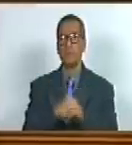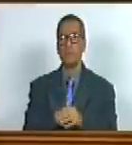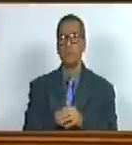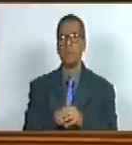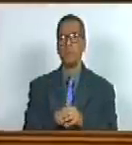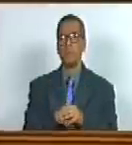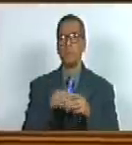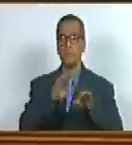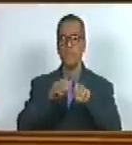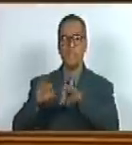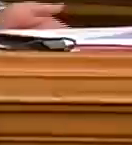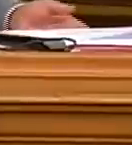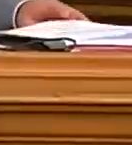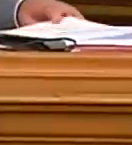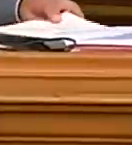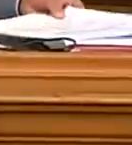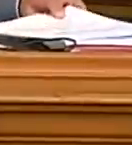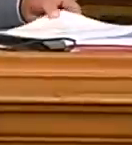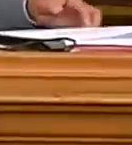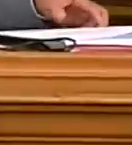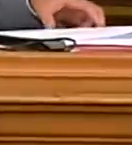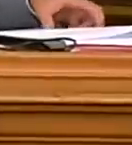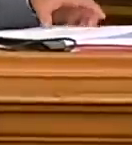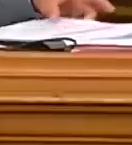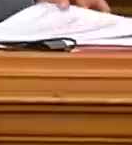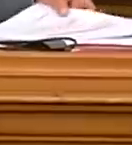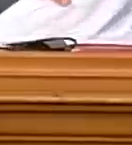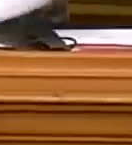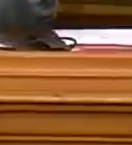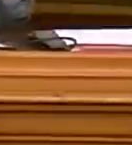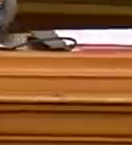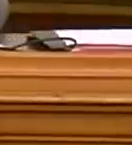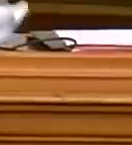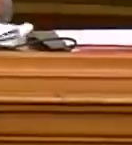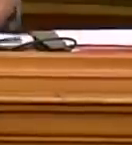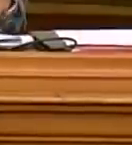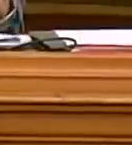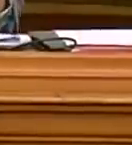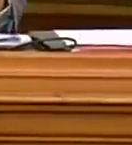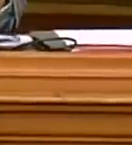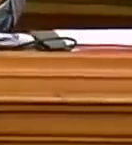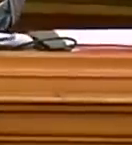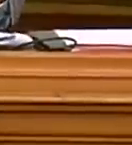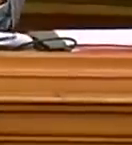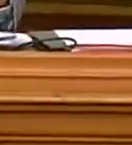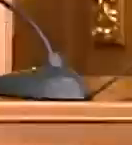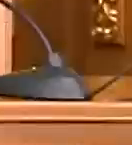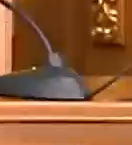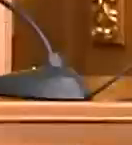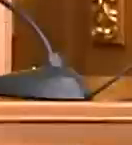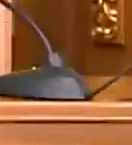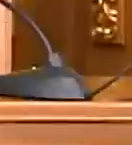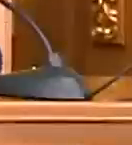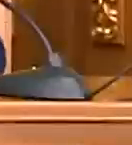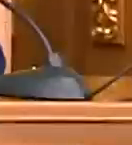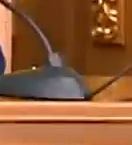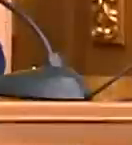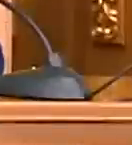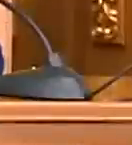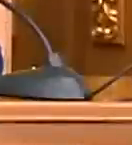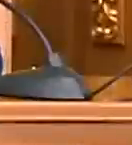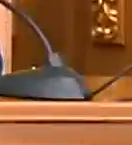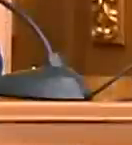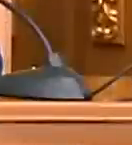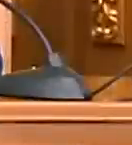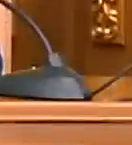ciudadana secretaria por favor sirve se dar lectura a la propuesta de orden del día de hoy punto número